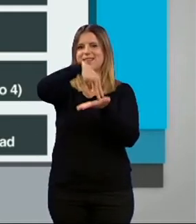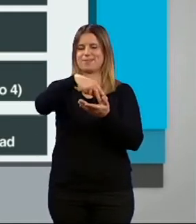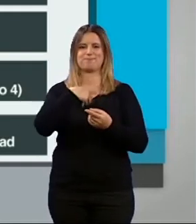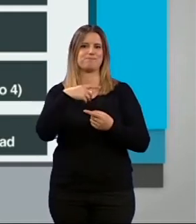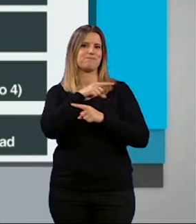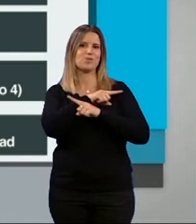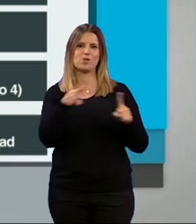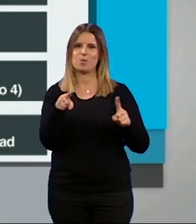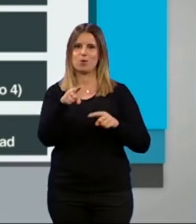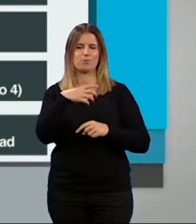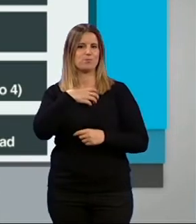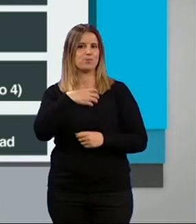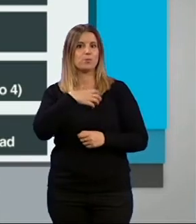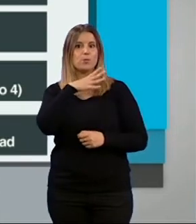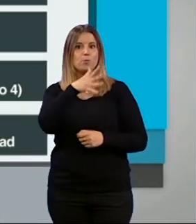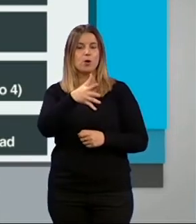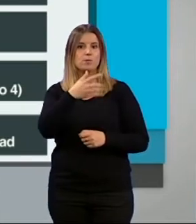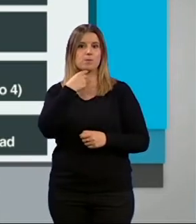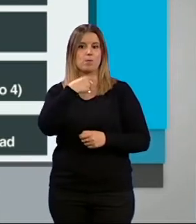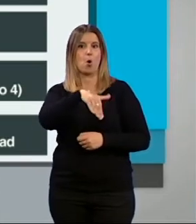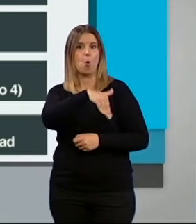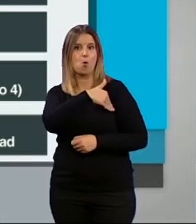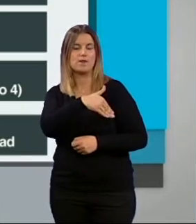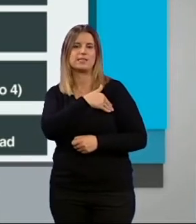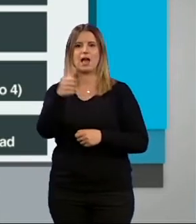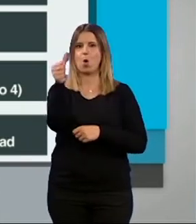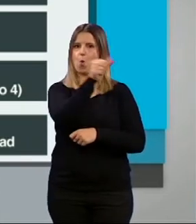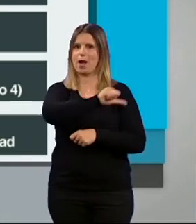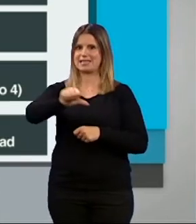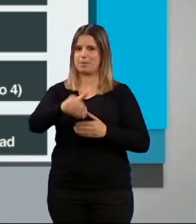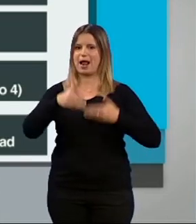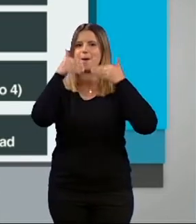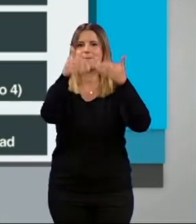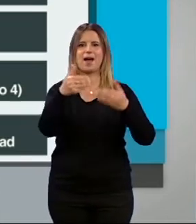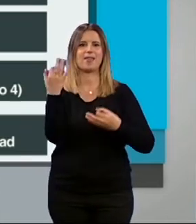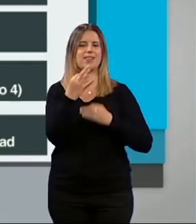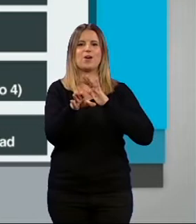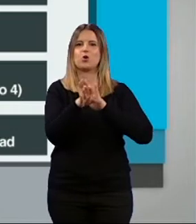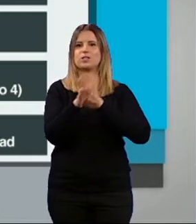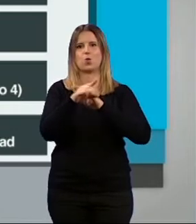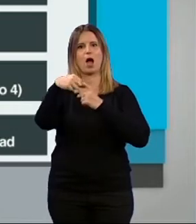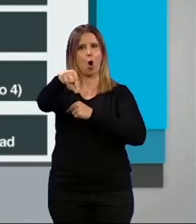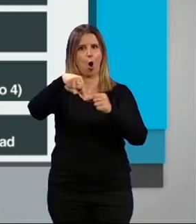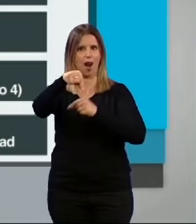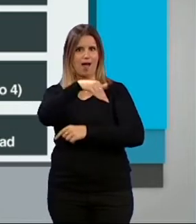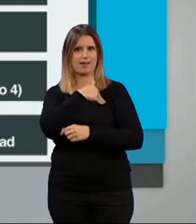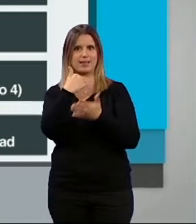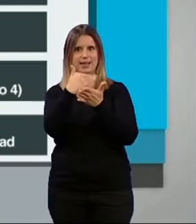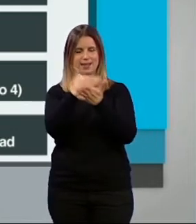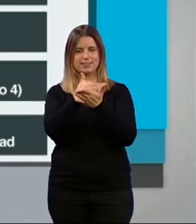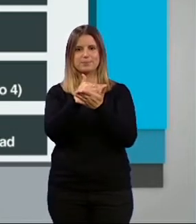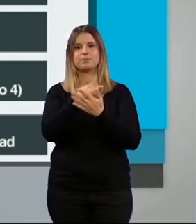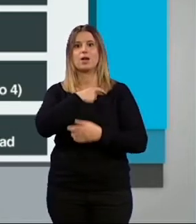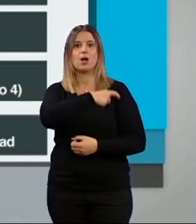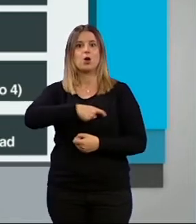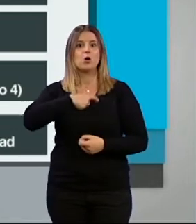actividades académicas por lo que éstas al menos por una semana más tendrán que seguir siendo de manera virtual. El comité ha dejado sin